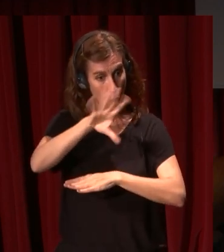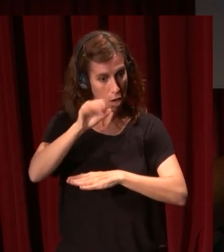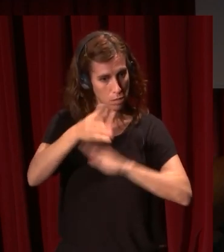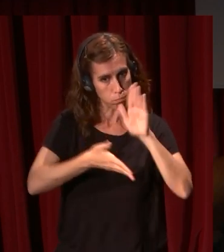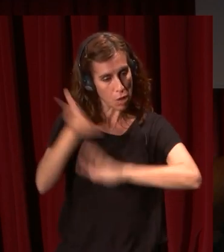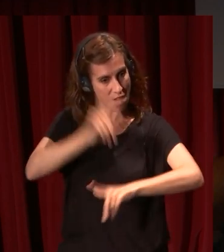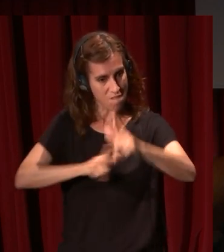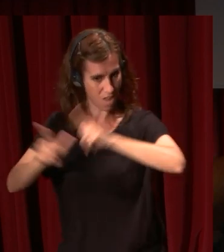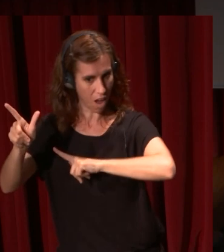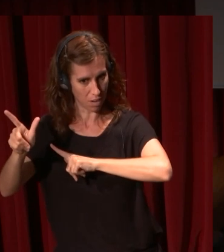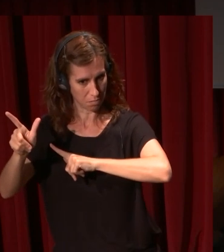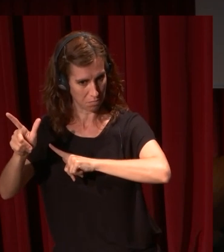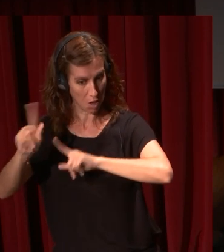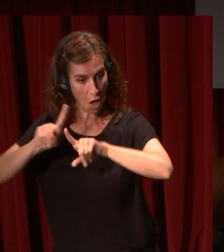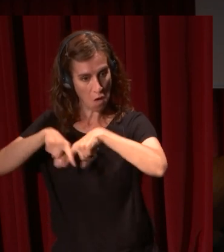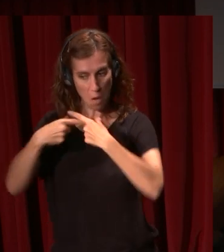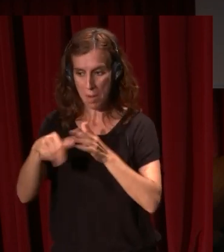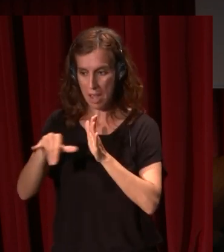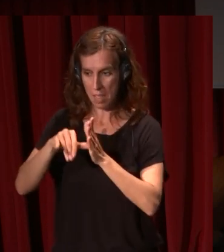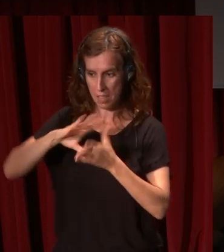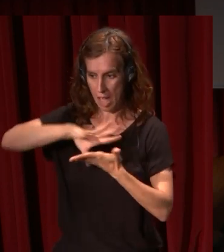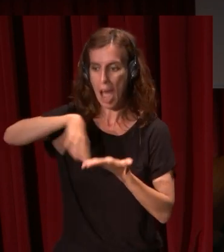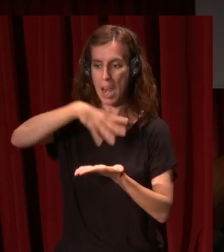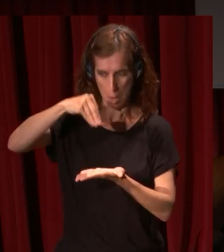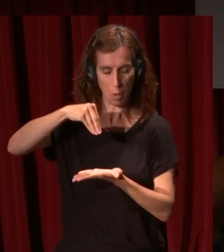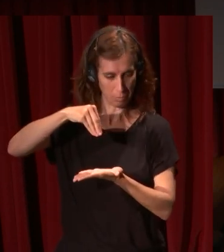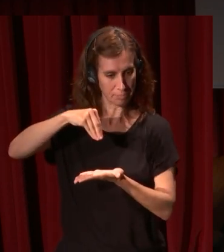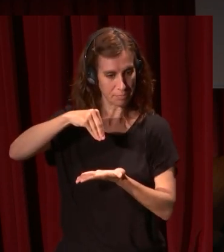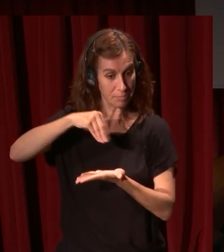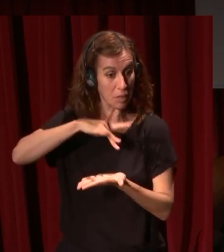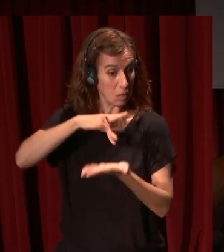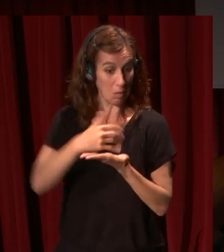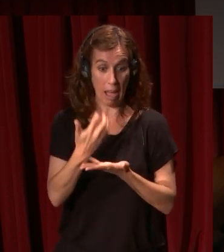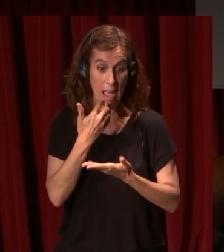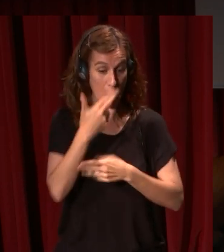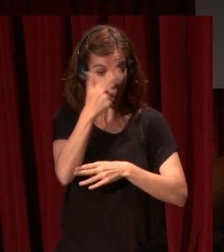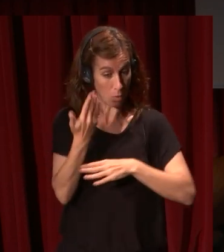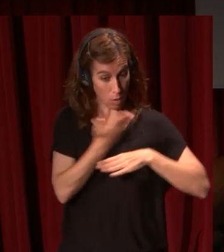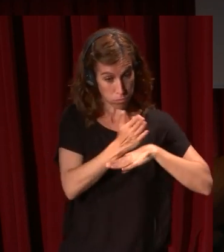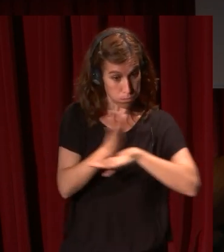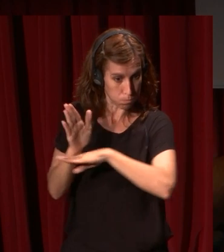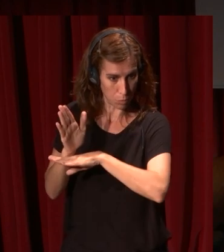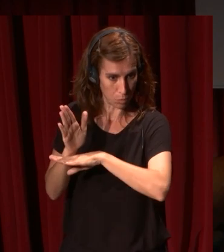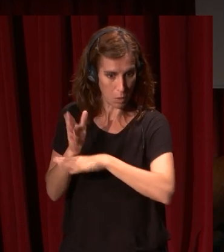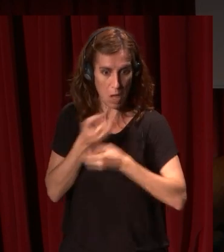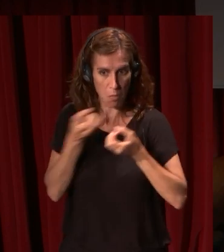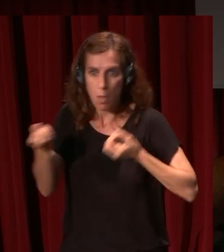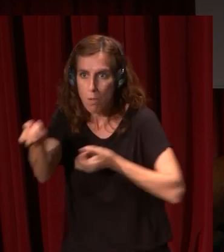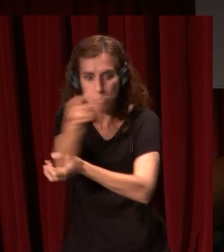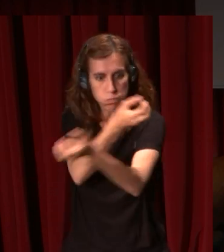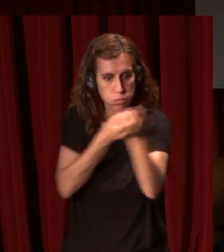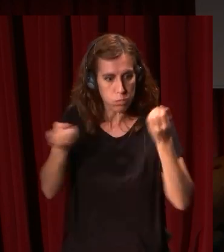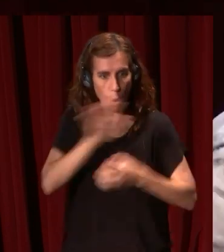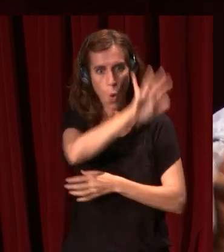familias napolitanas que están muy cerca de la administración española y es otro ejemplo de estos pintores que están trayendo y llevando información por distintos